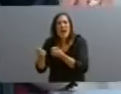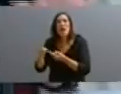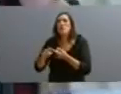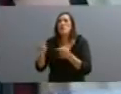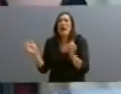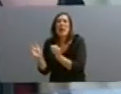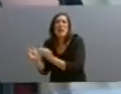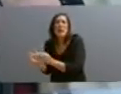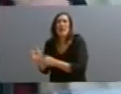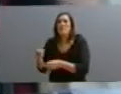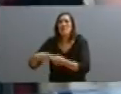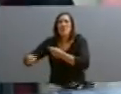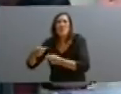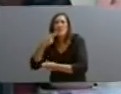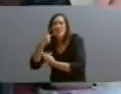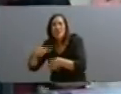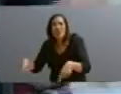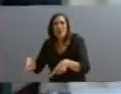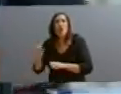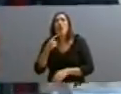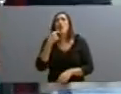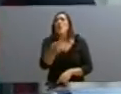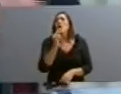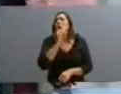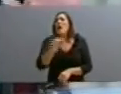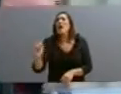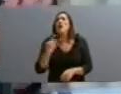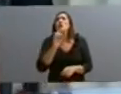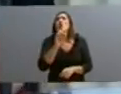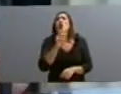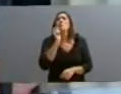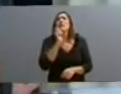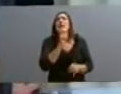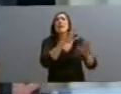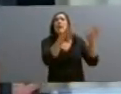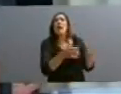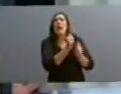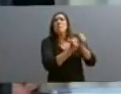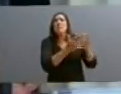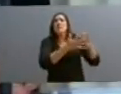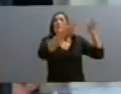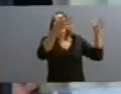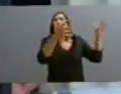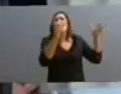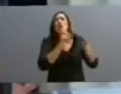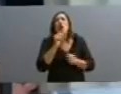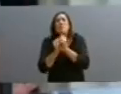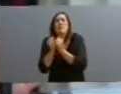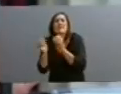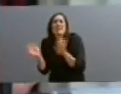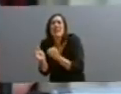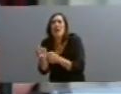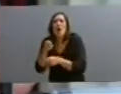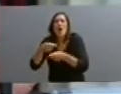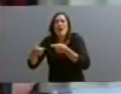las empresas porque no quiero entrar en polémicas, pero no son pymes, ni minipymes, ni pymes,